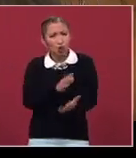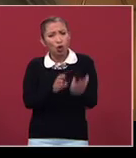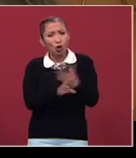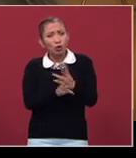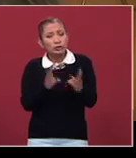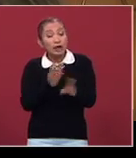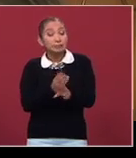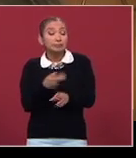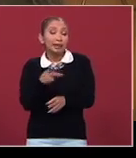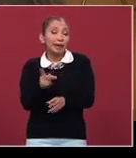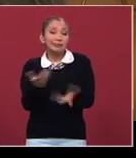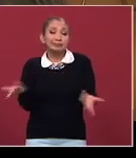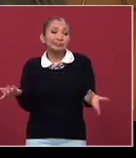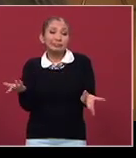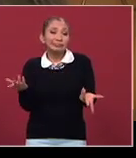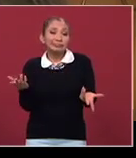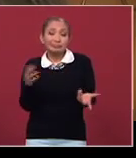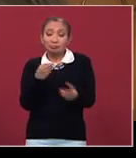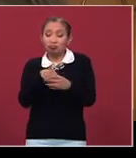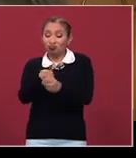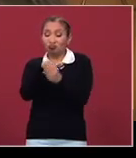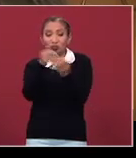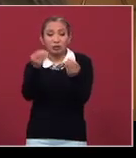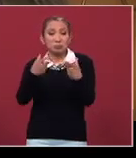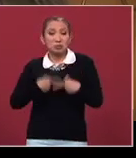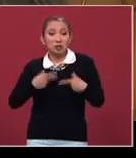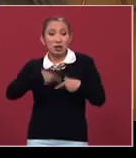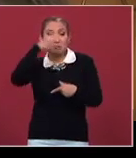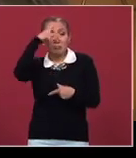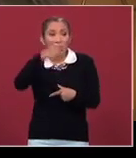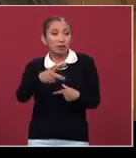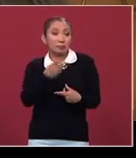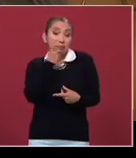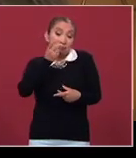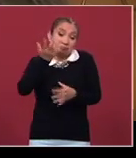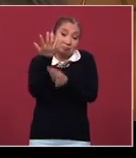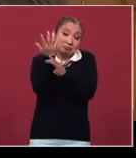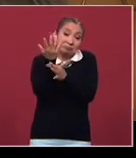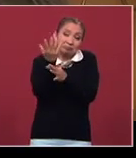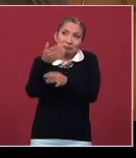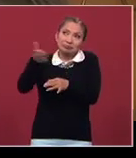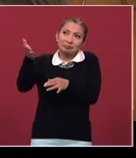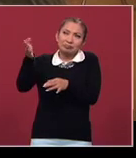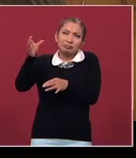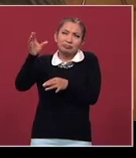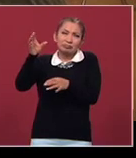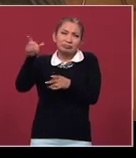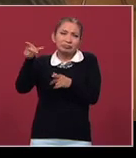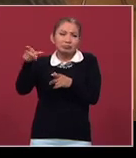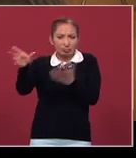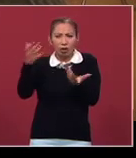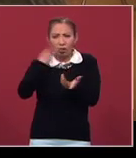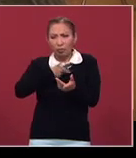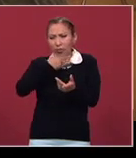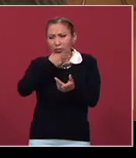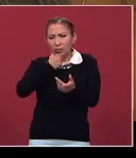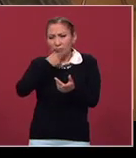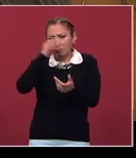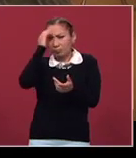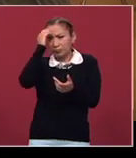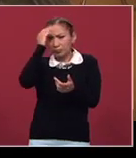pero lleno de mexicanos parece, como decía aquel conocido